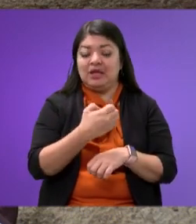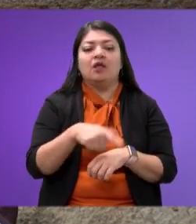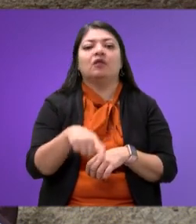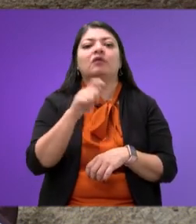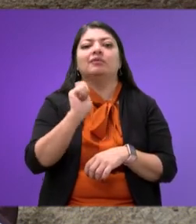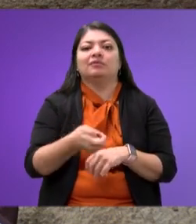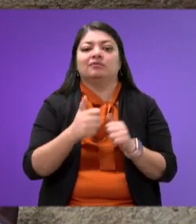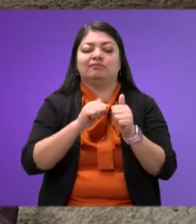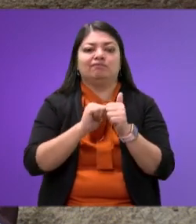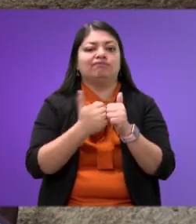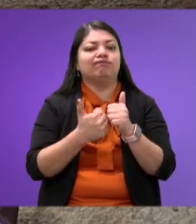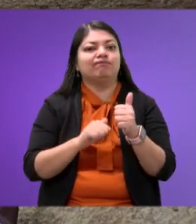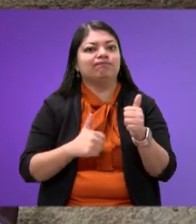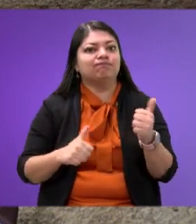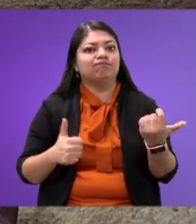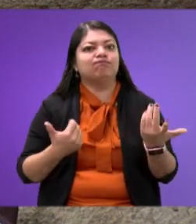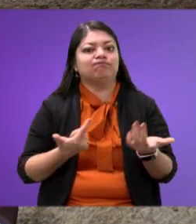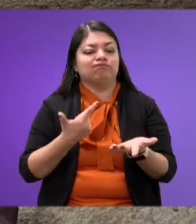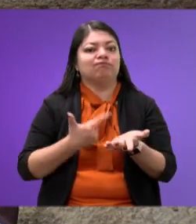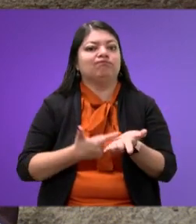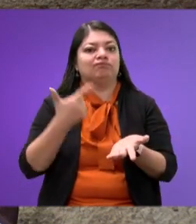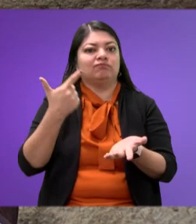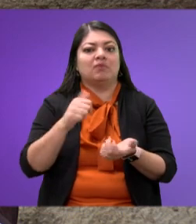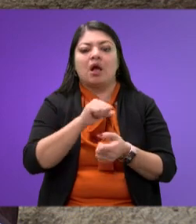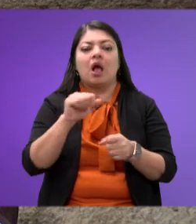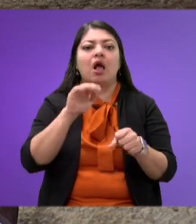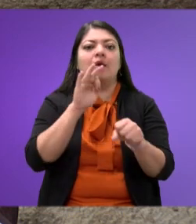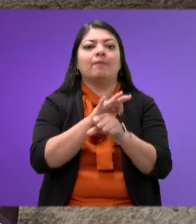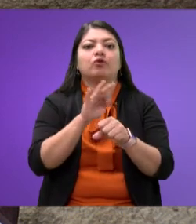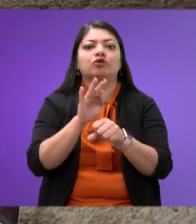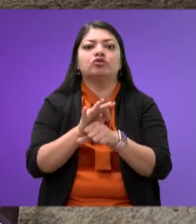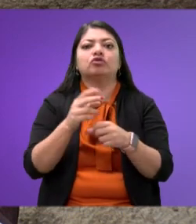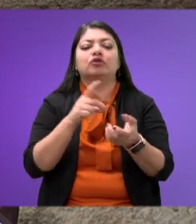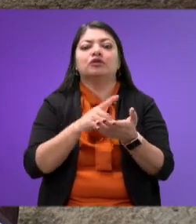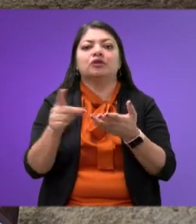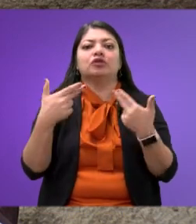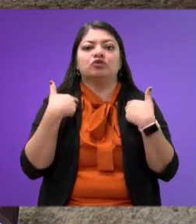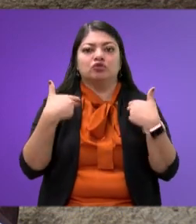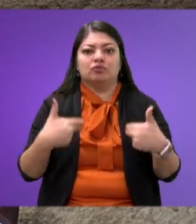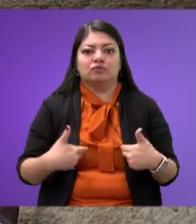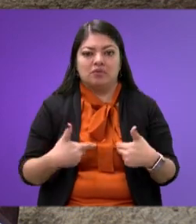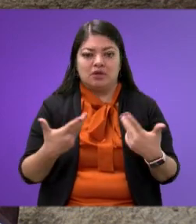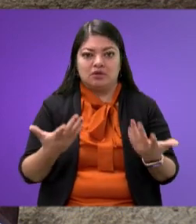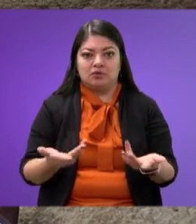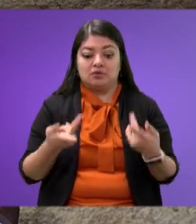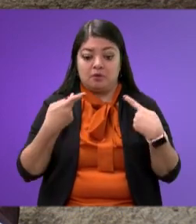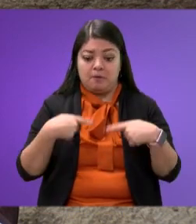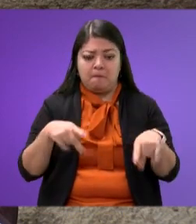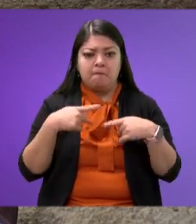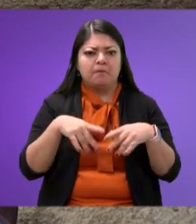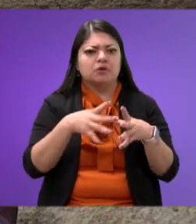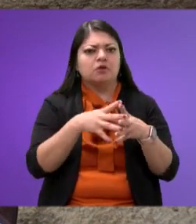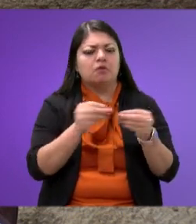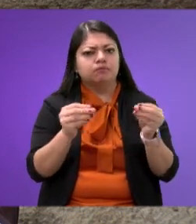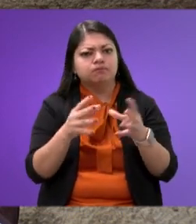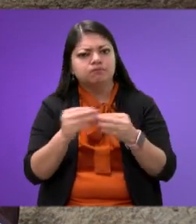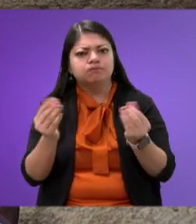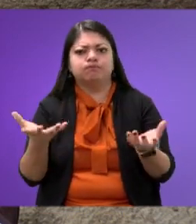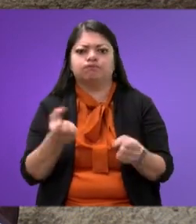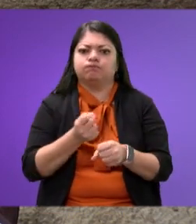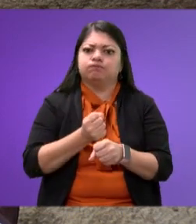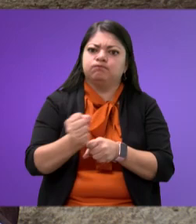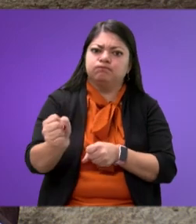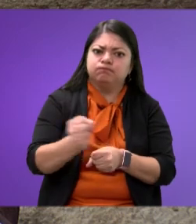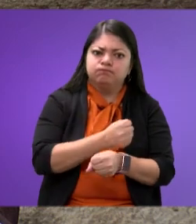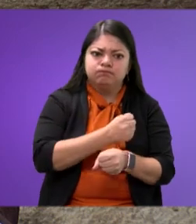grave en torno a la protección de los derechos humanos. La gente desaparece, es torturada,